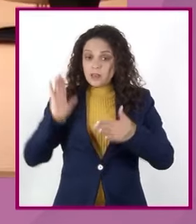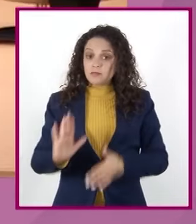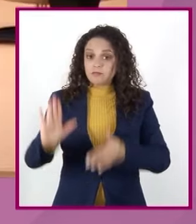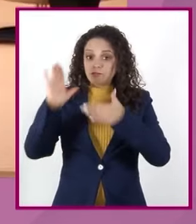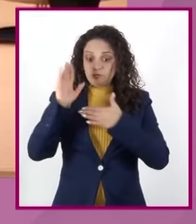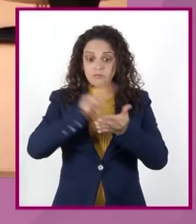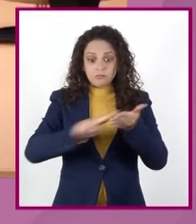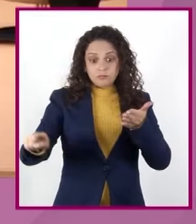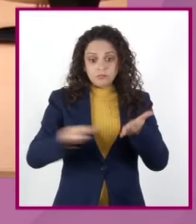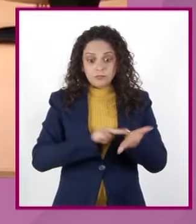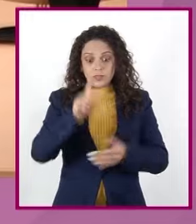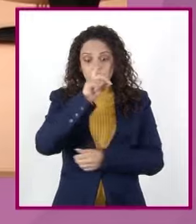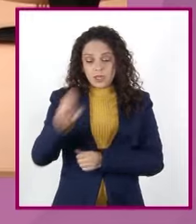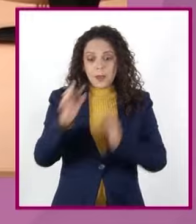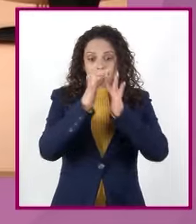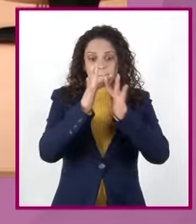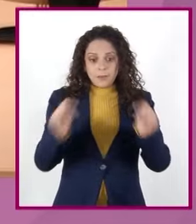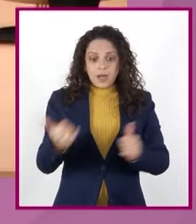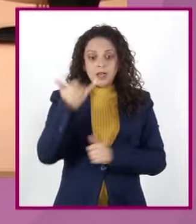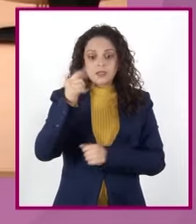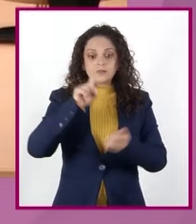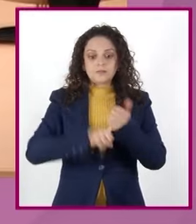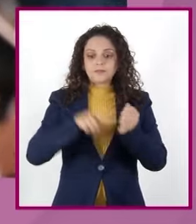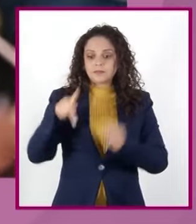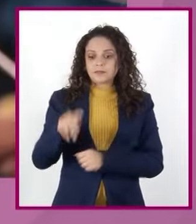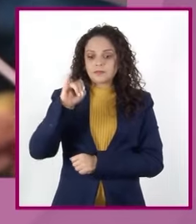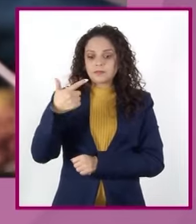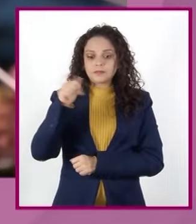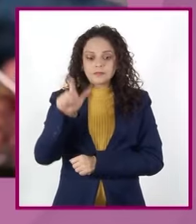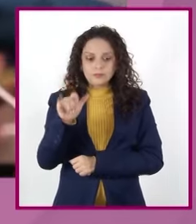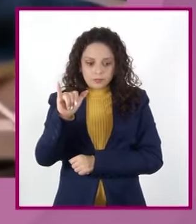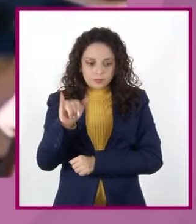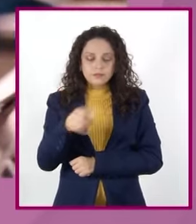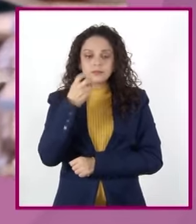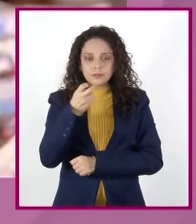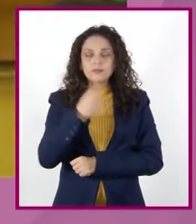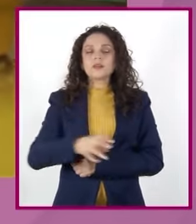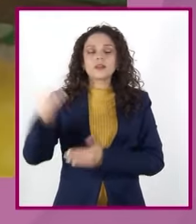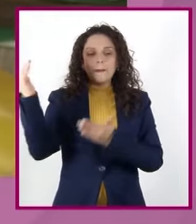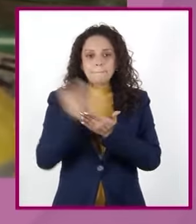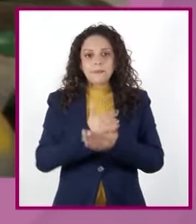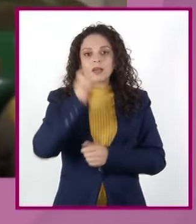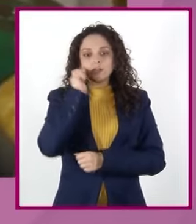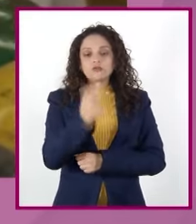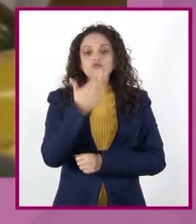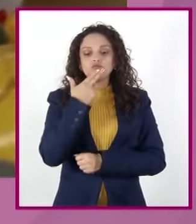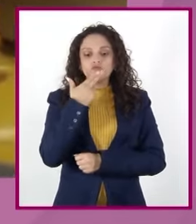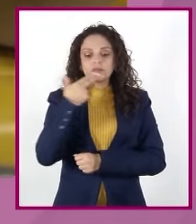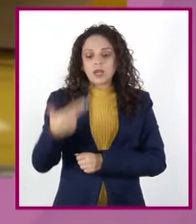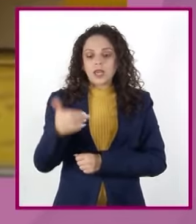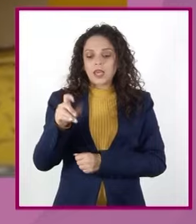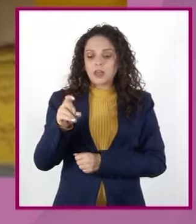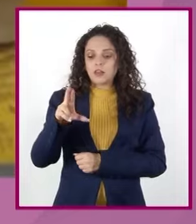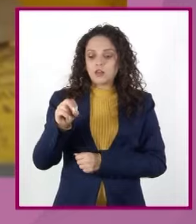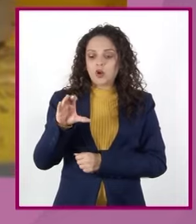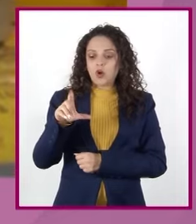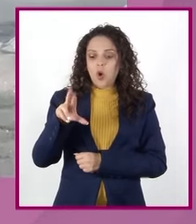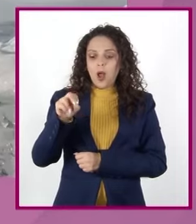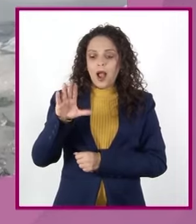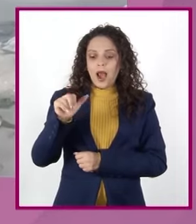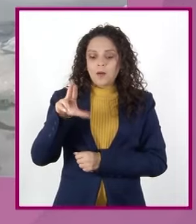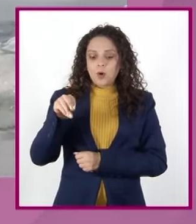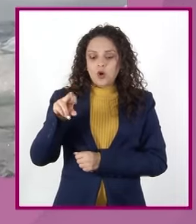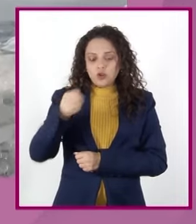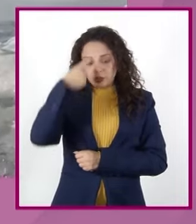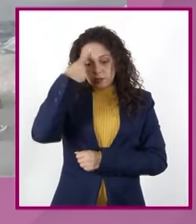y con la adopción de la enmienda de Kigali Se permitirá la reducción del consumo de los hidrofluorocarbonos Para